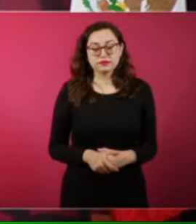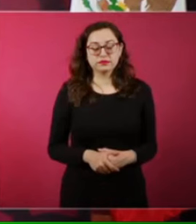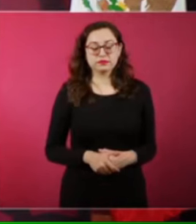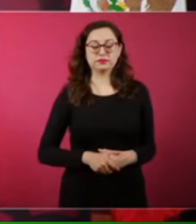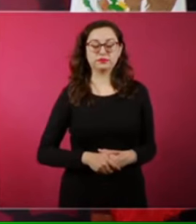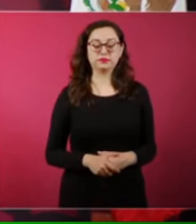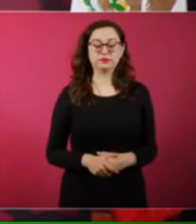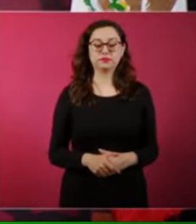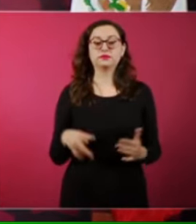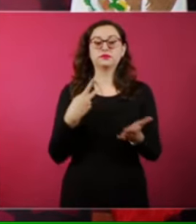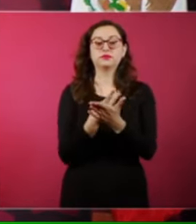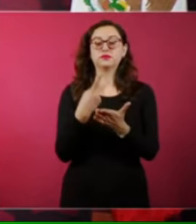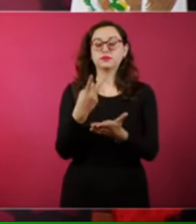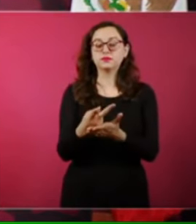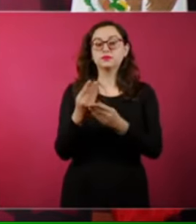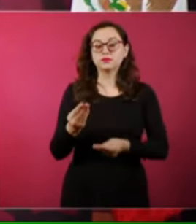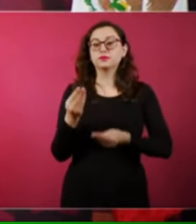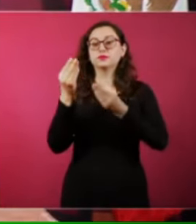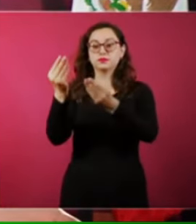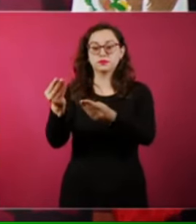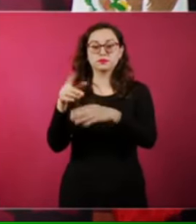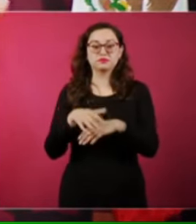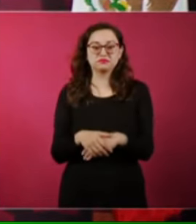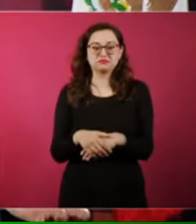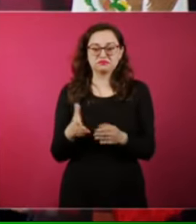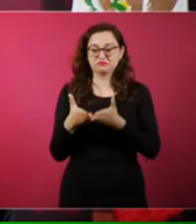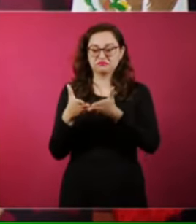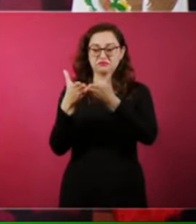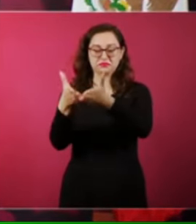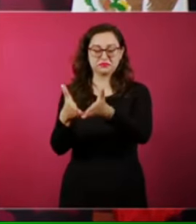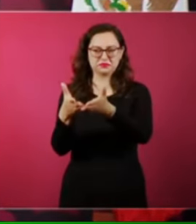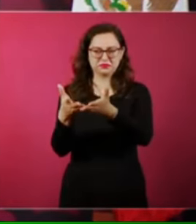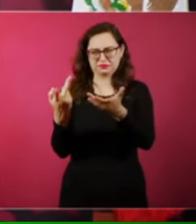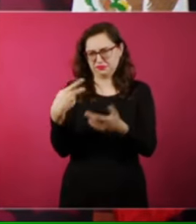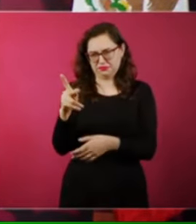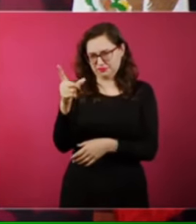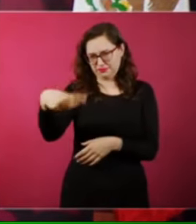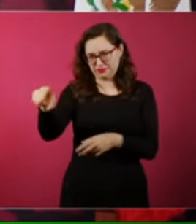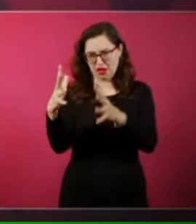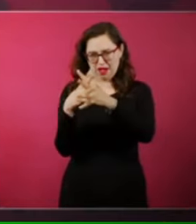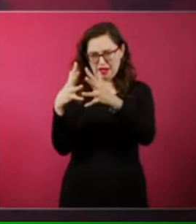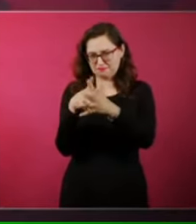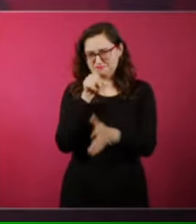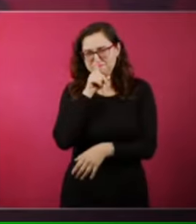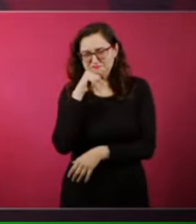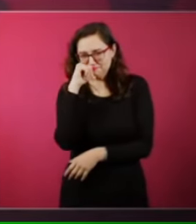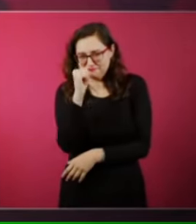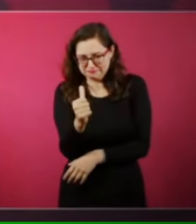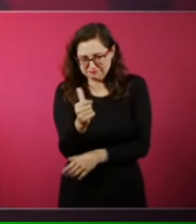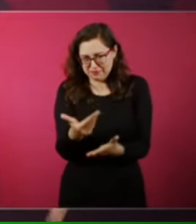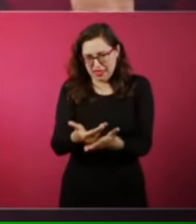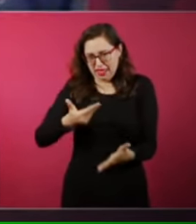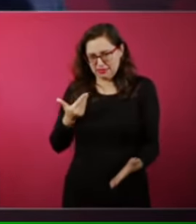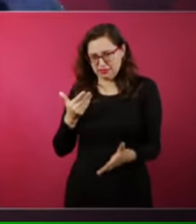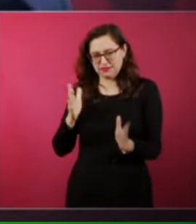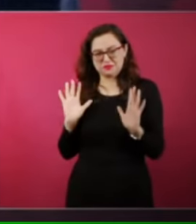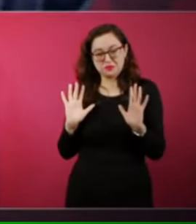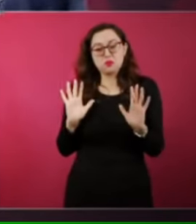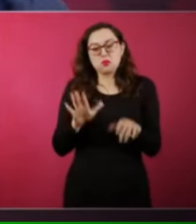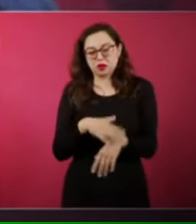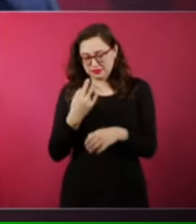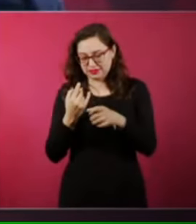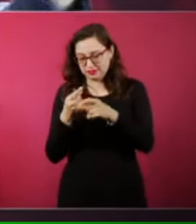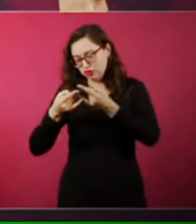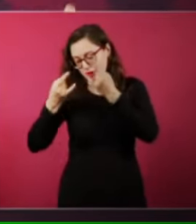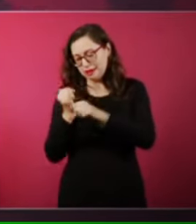los condecoran por el desembarco y realmente no hubo desembarco. Es un asunto que hay que